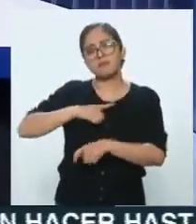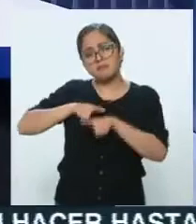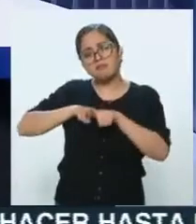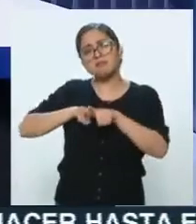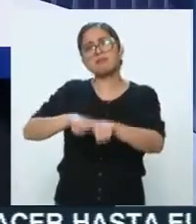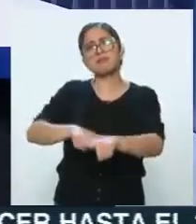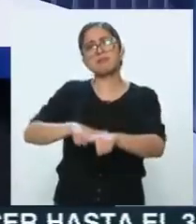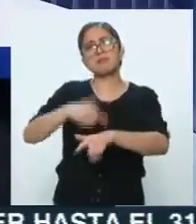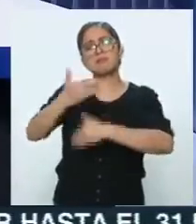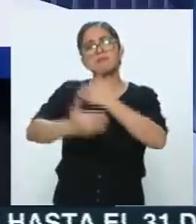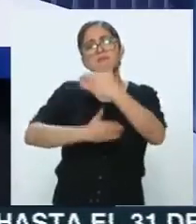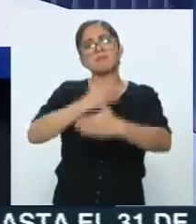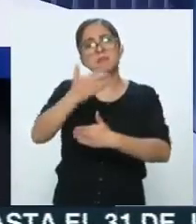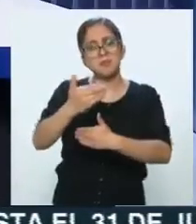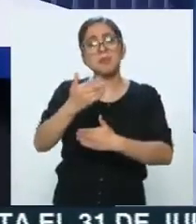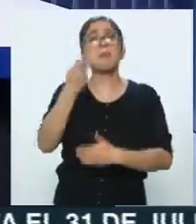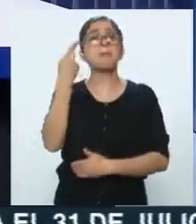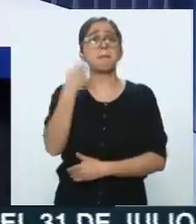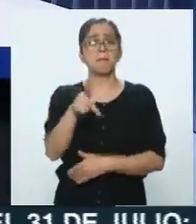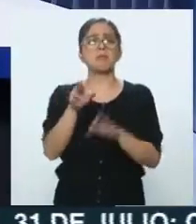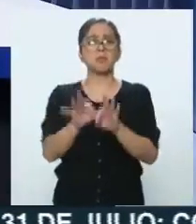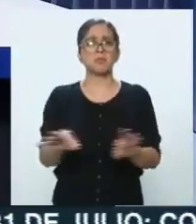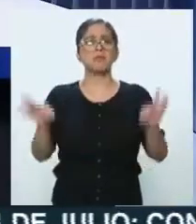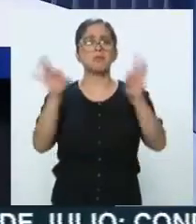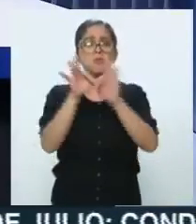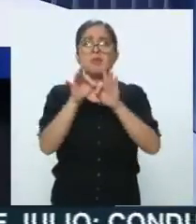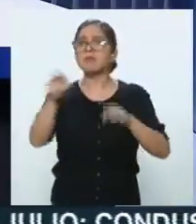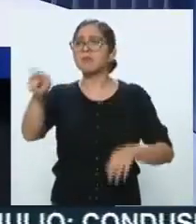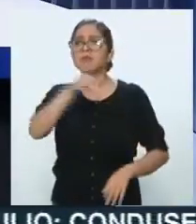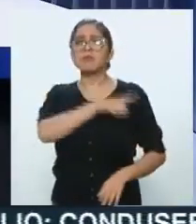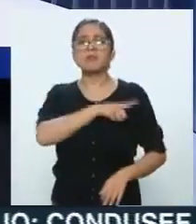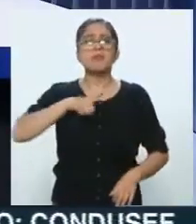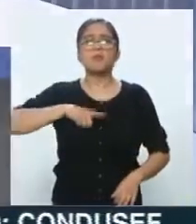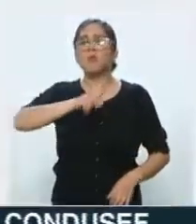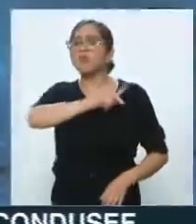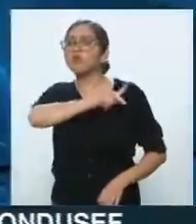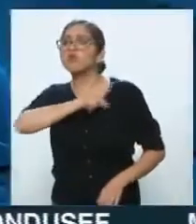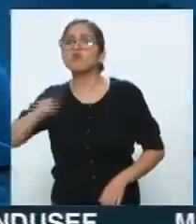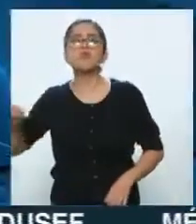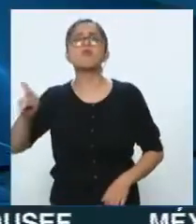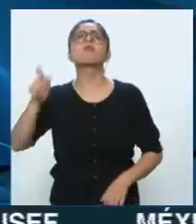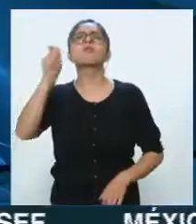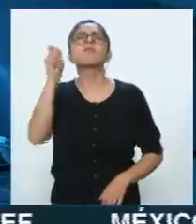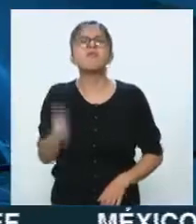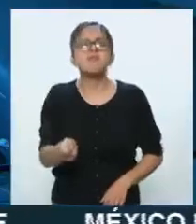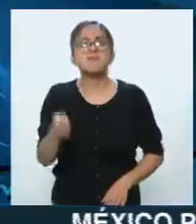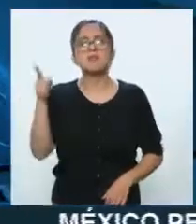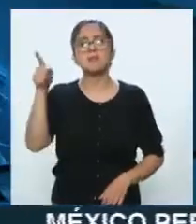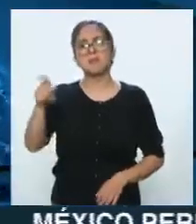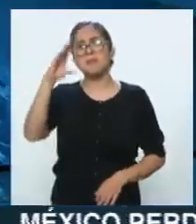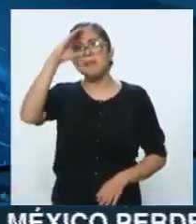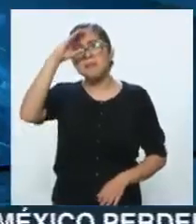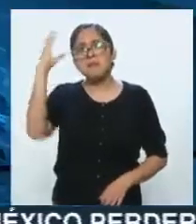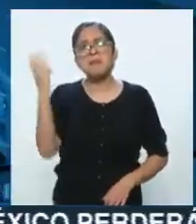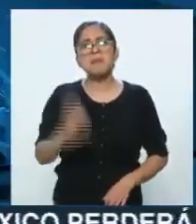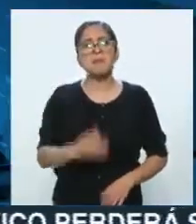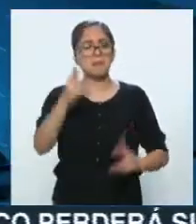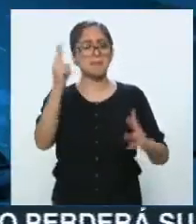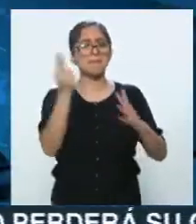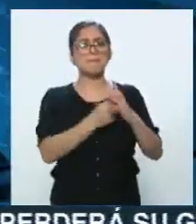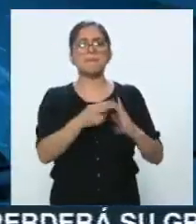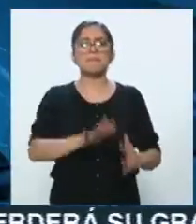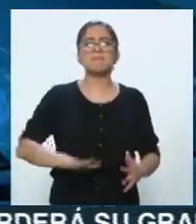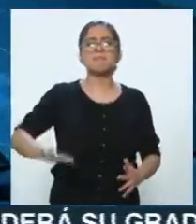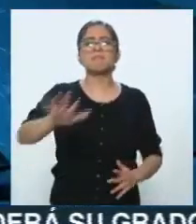investigación, pero me parece fundamental el reconocer que esto fue un crimen de Estado. Un crimen de Estado, el móvil